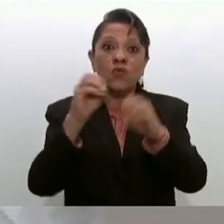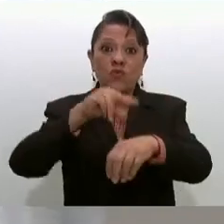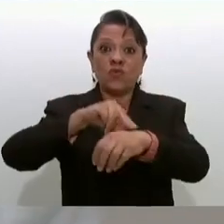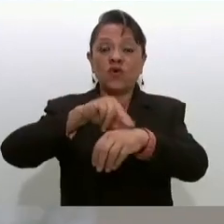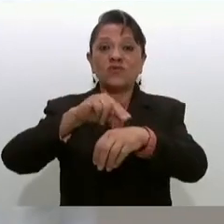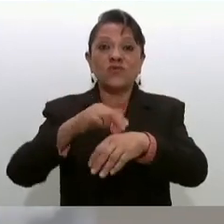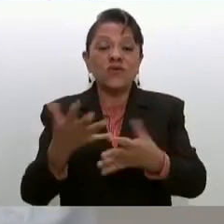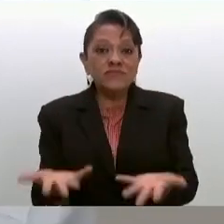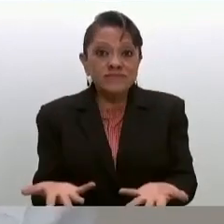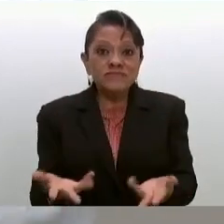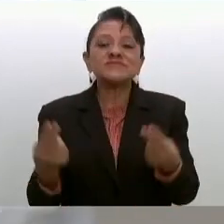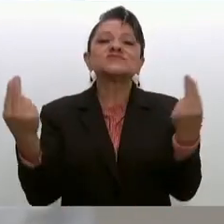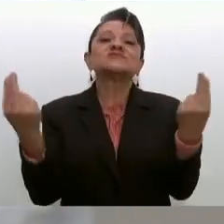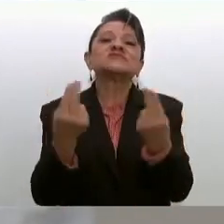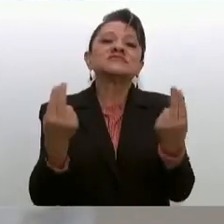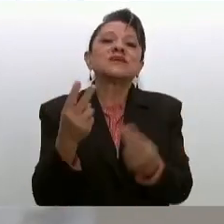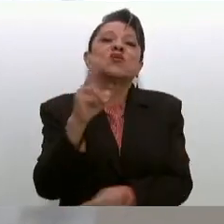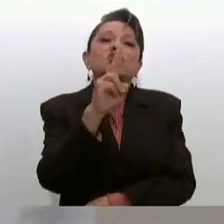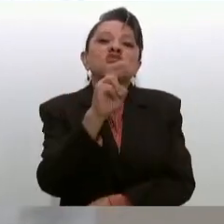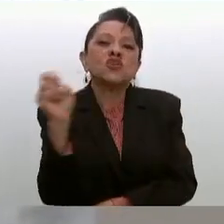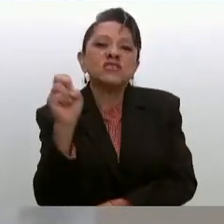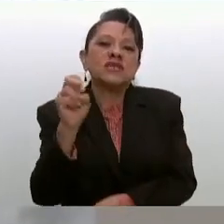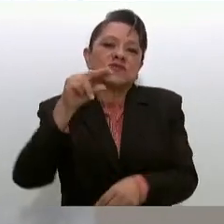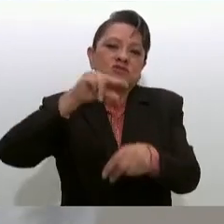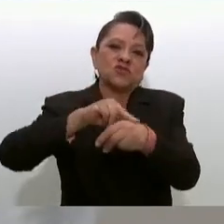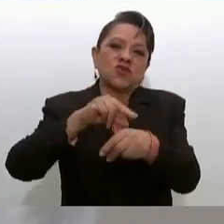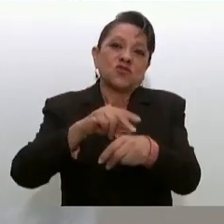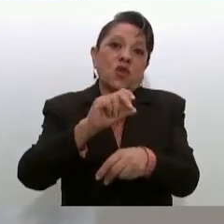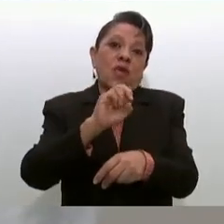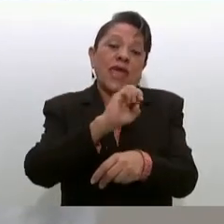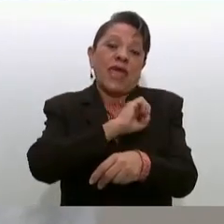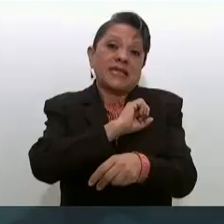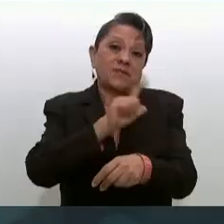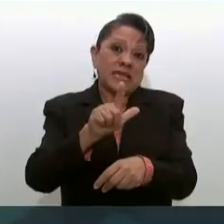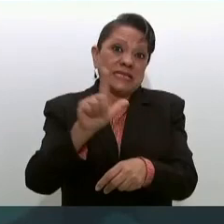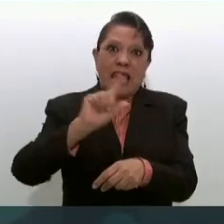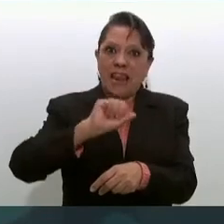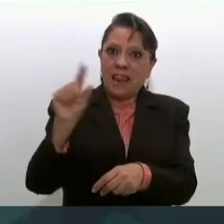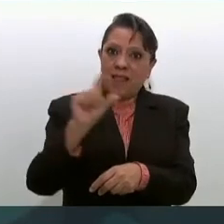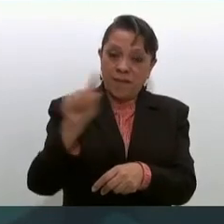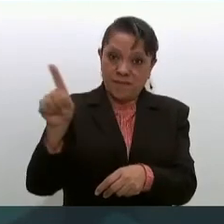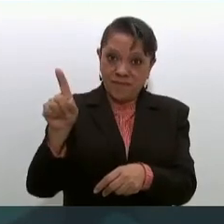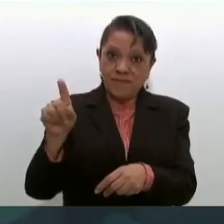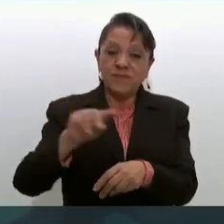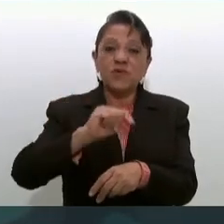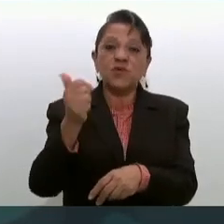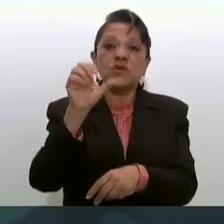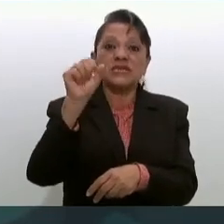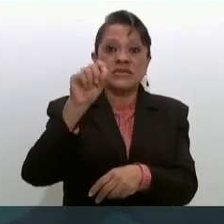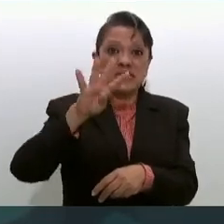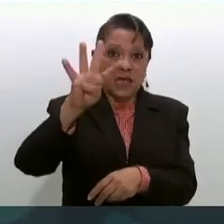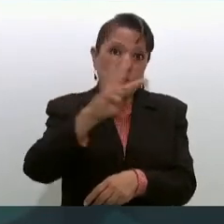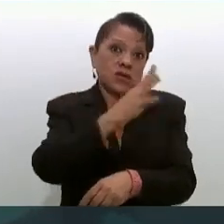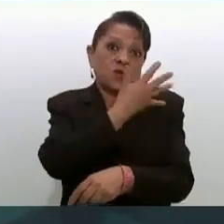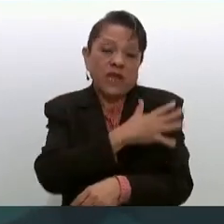en todos los turnos, 200 de médicos especialistas en todo el estado, 664 de médicos generales, y quiero decirles